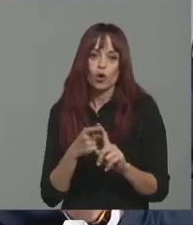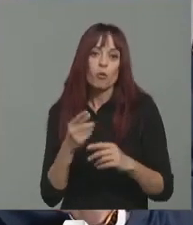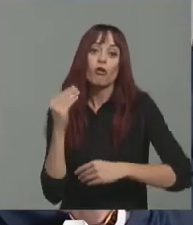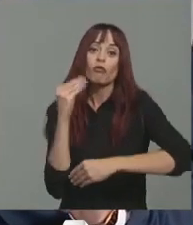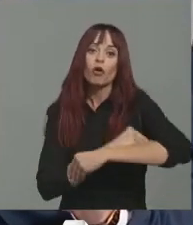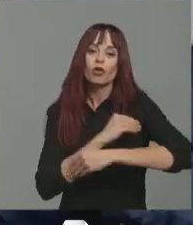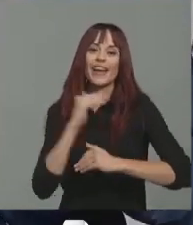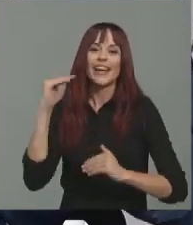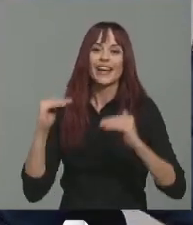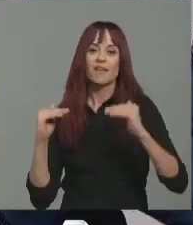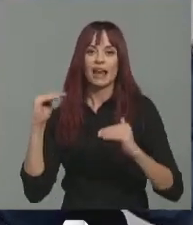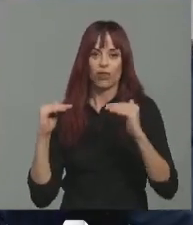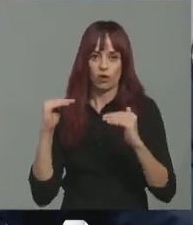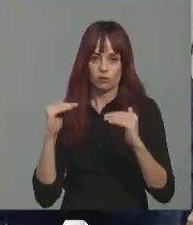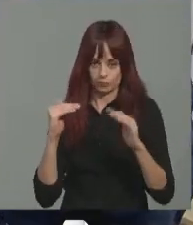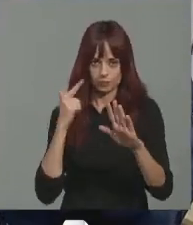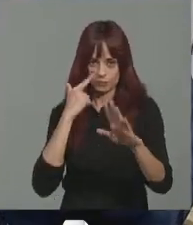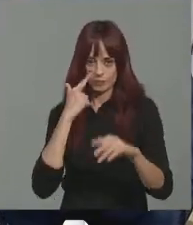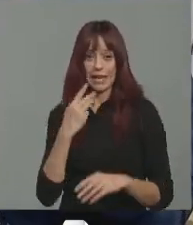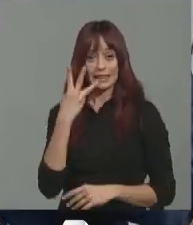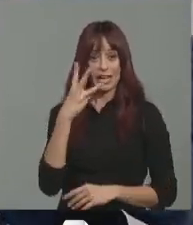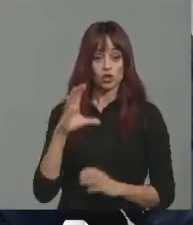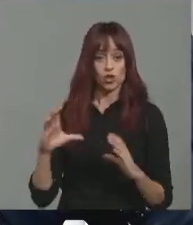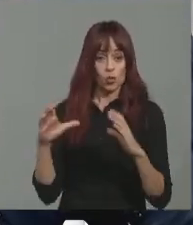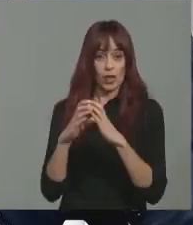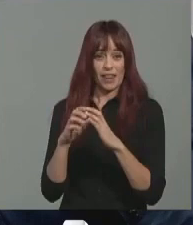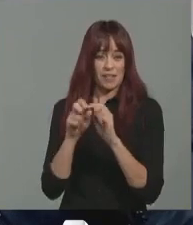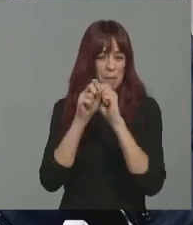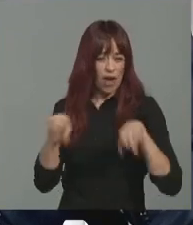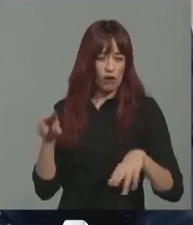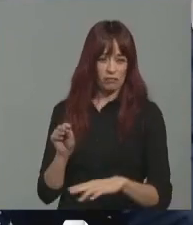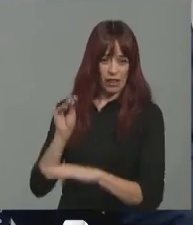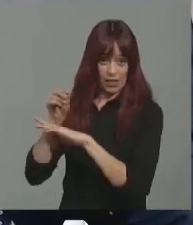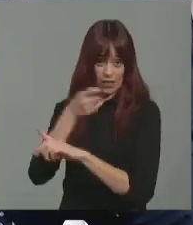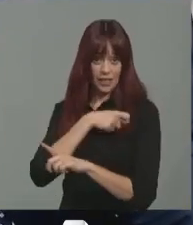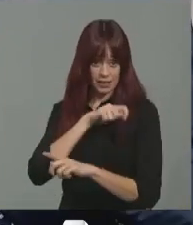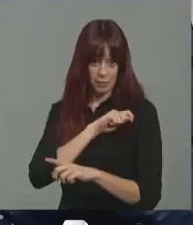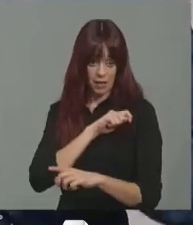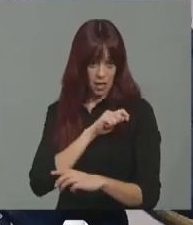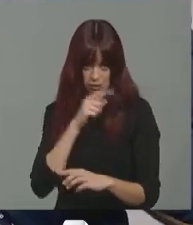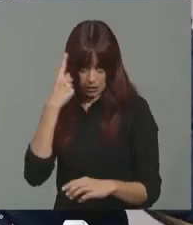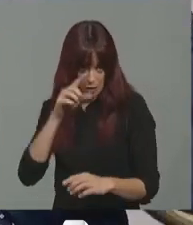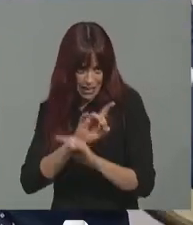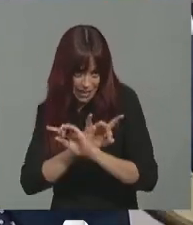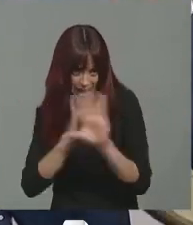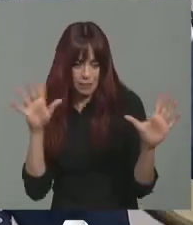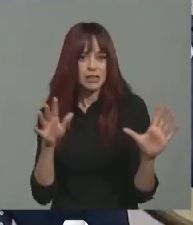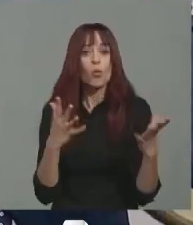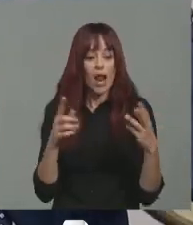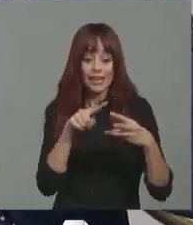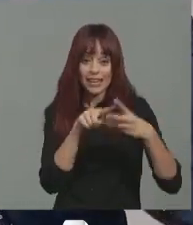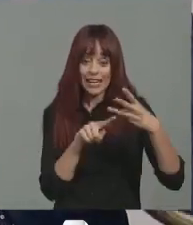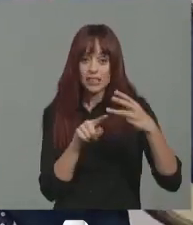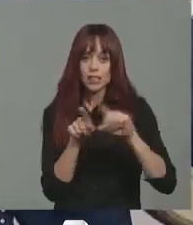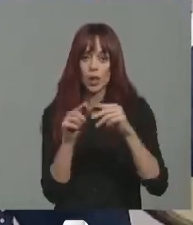¿Qué es un fondo de nivelación? Oiga, iguale a las tres comunidades que están peor financiadas de toda España, que además están definidas, igualelas a la media.